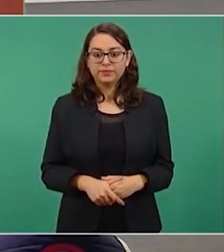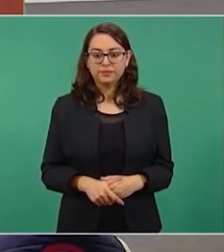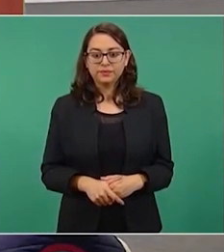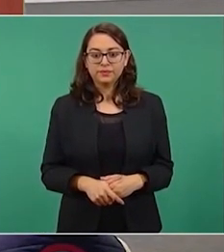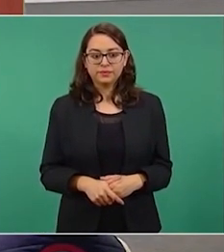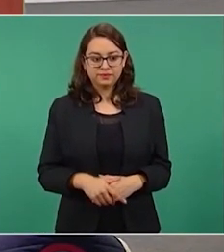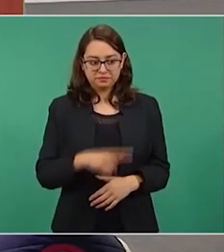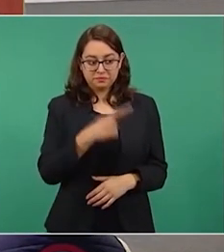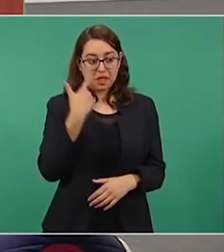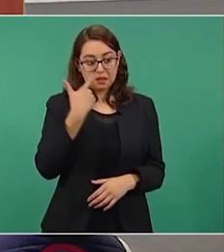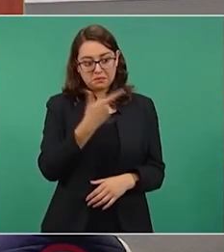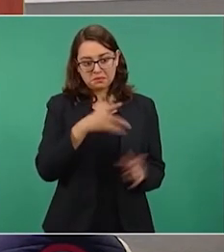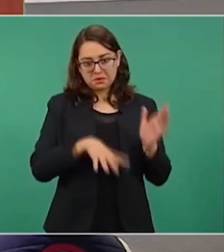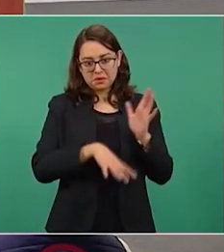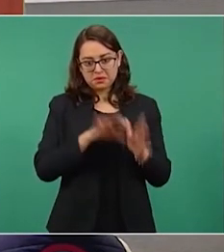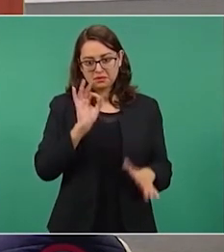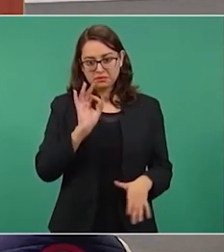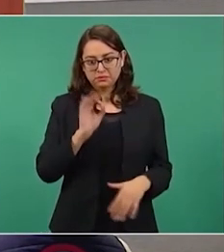A ver si lo encuentran.